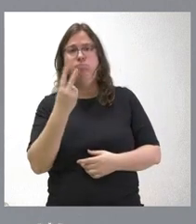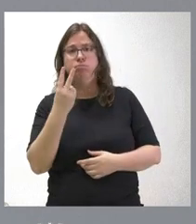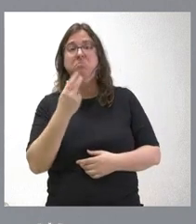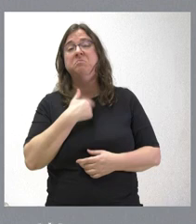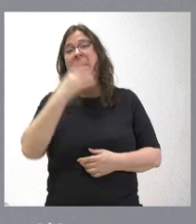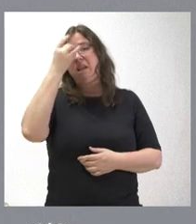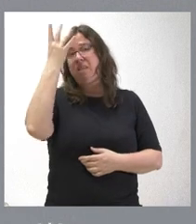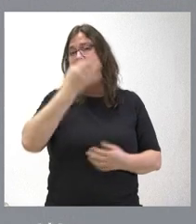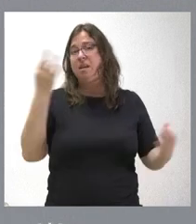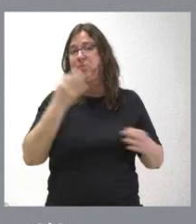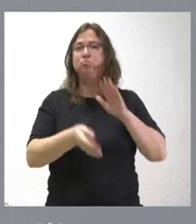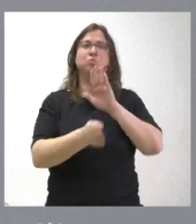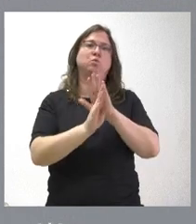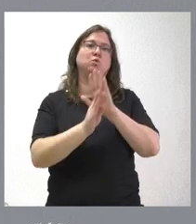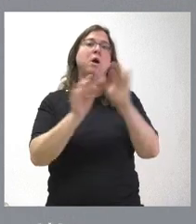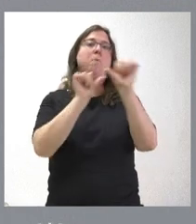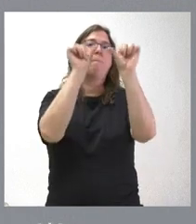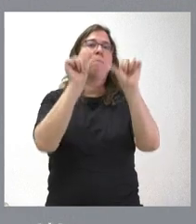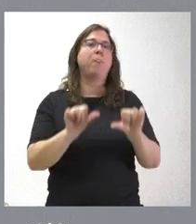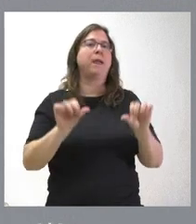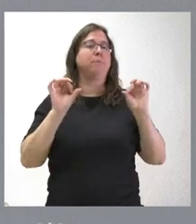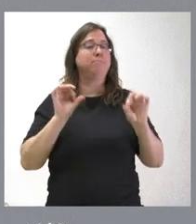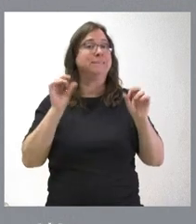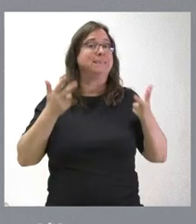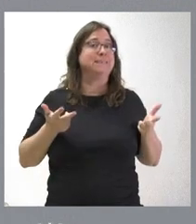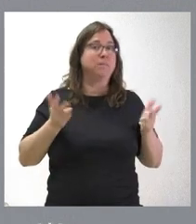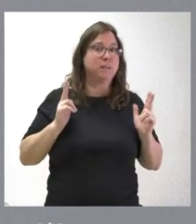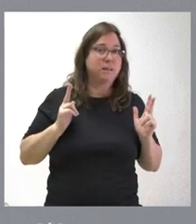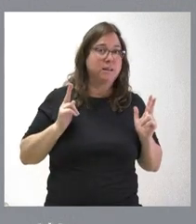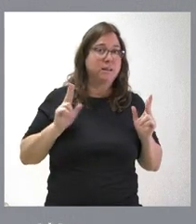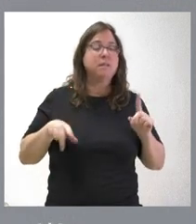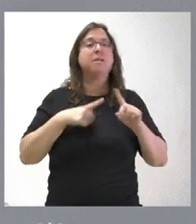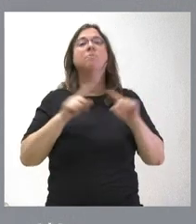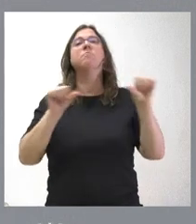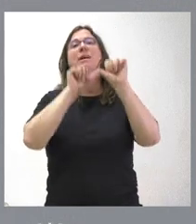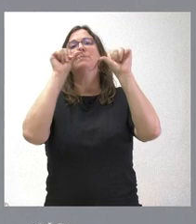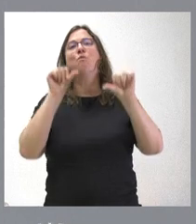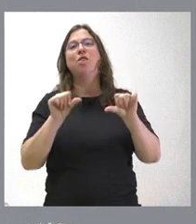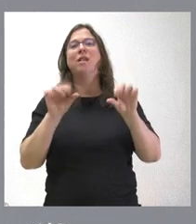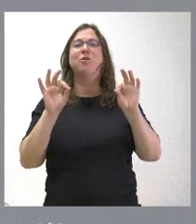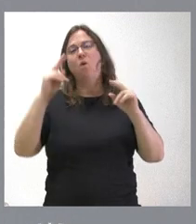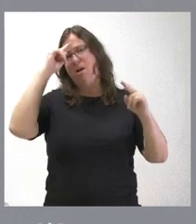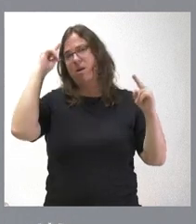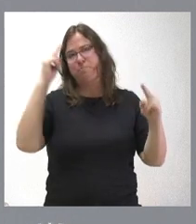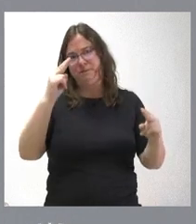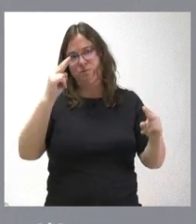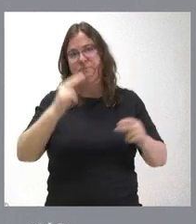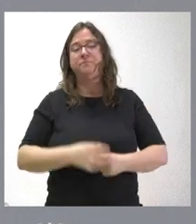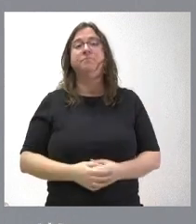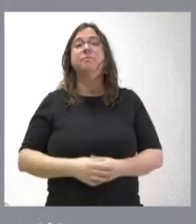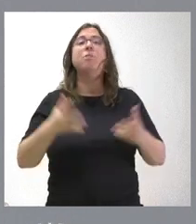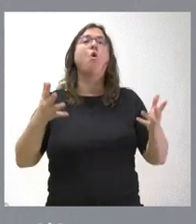nuestra idea es seguir manteniendo un modelo de libertad y un modelo que se base en el respeto, donde